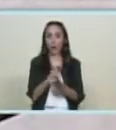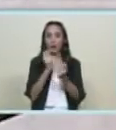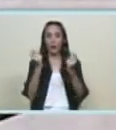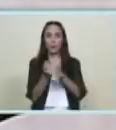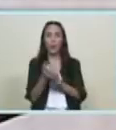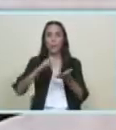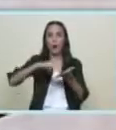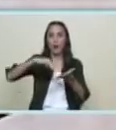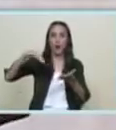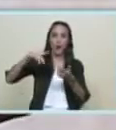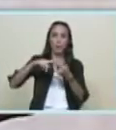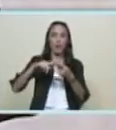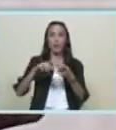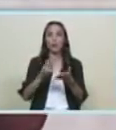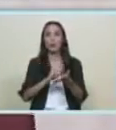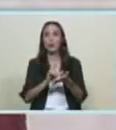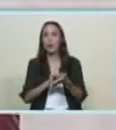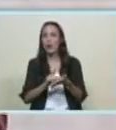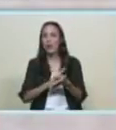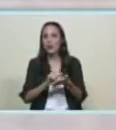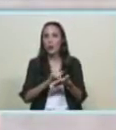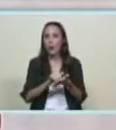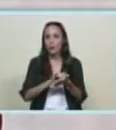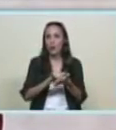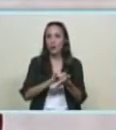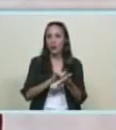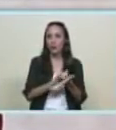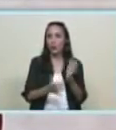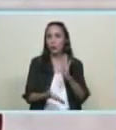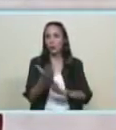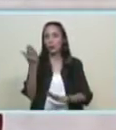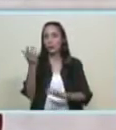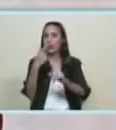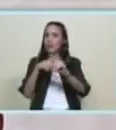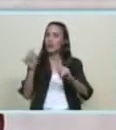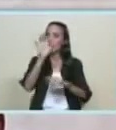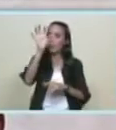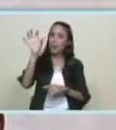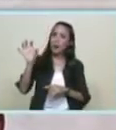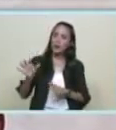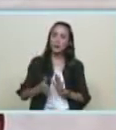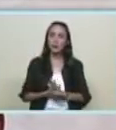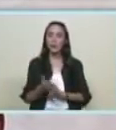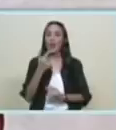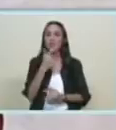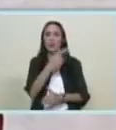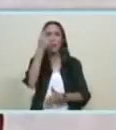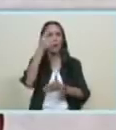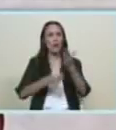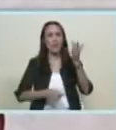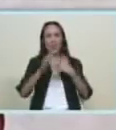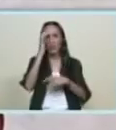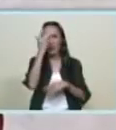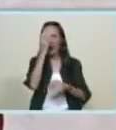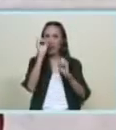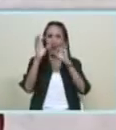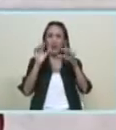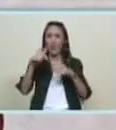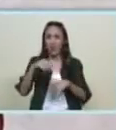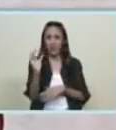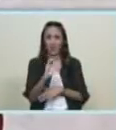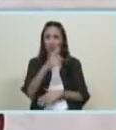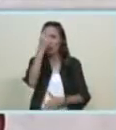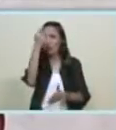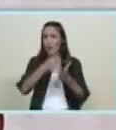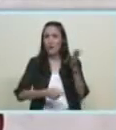Miami Nueva York por ahí una de las momias de la ultraderecha Diego Arria prohibió el carnaval en Caracas